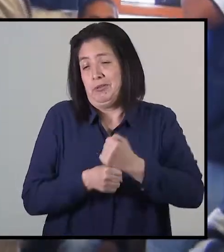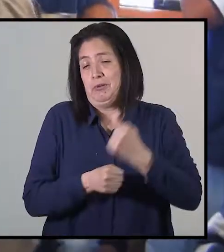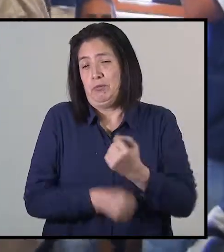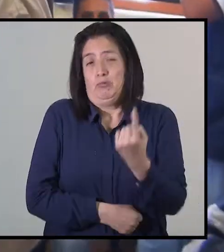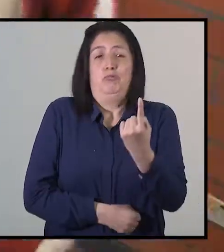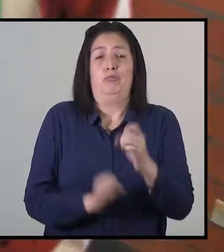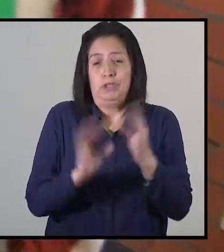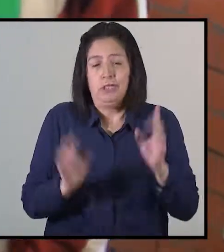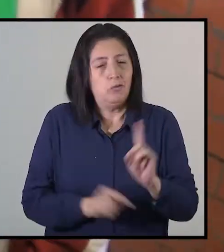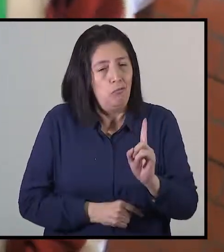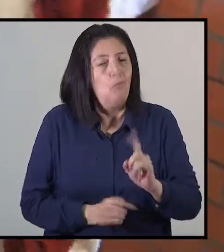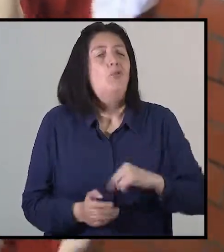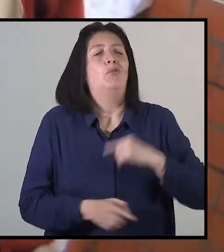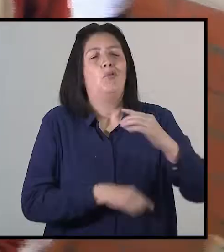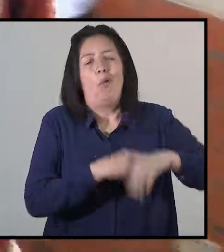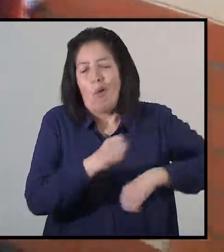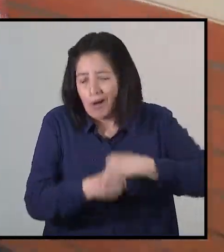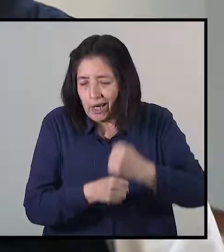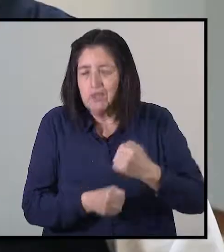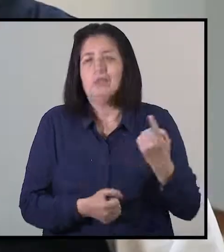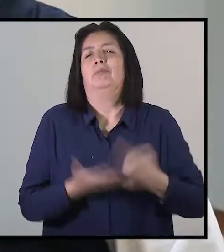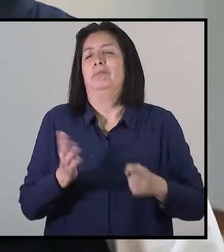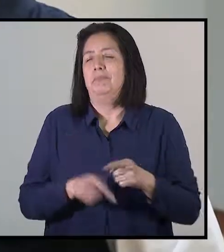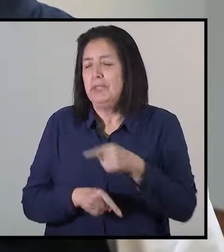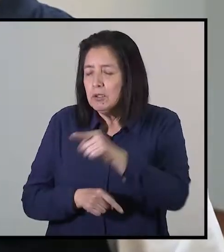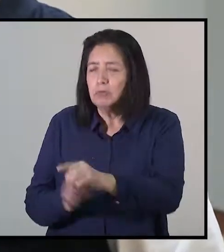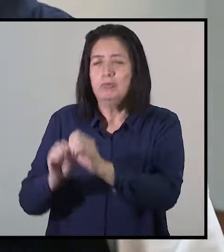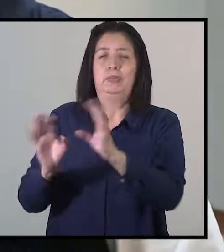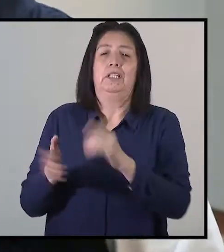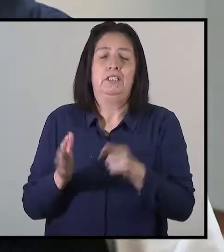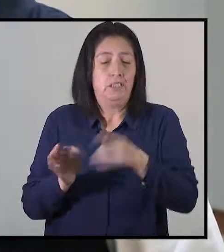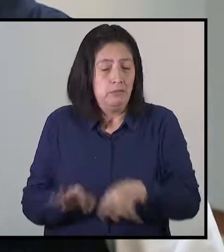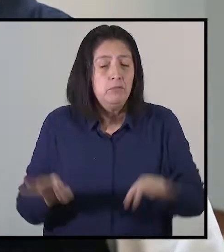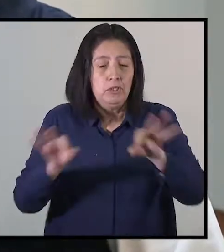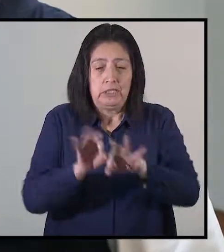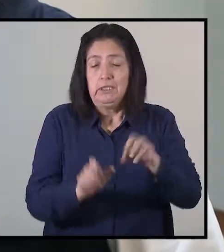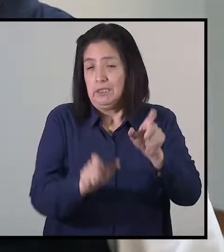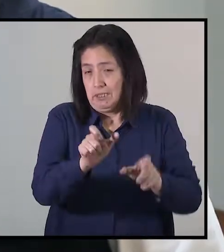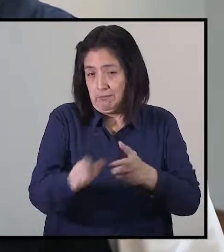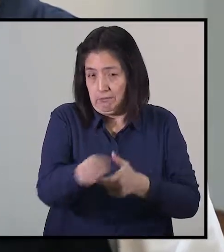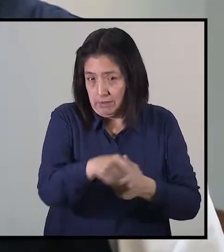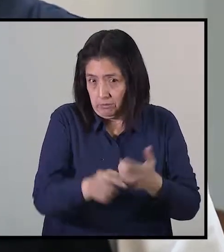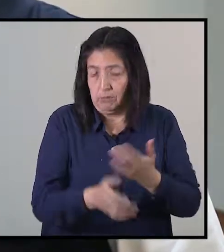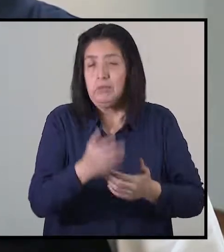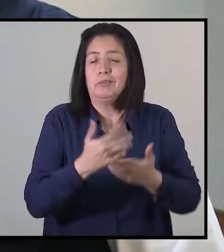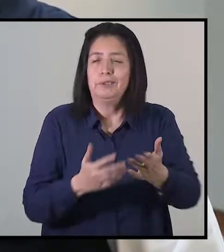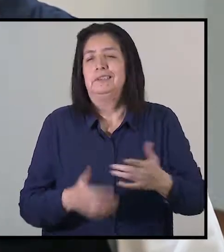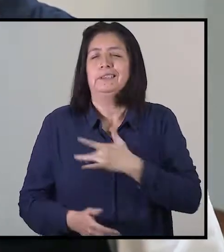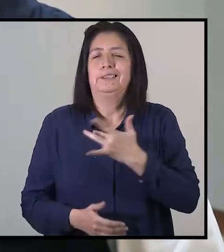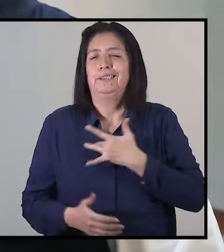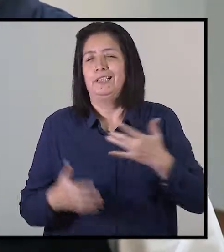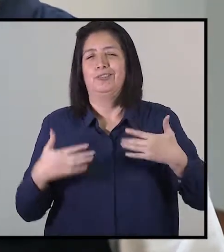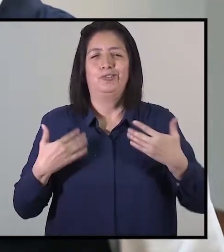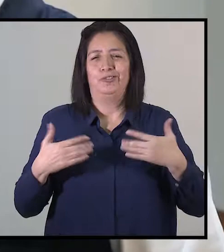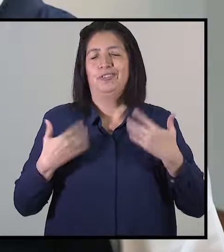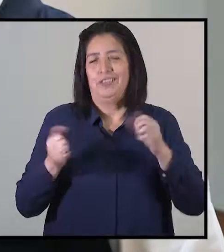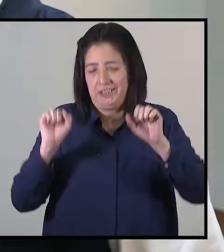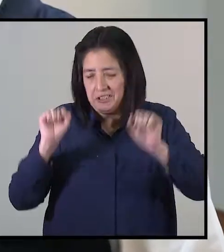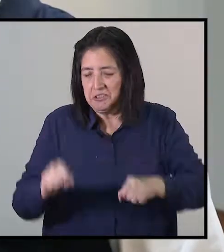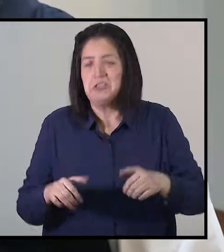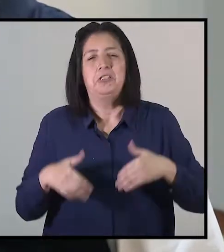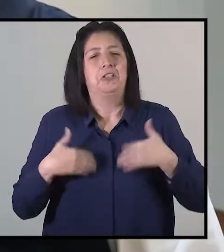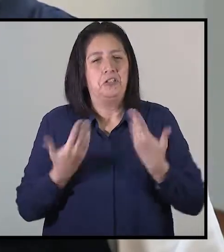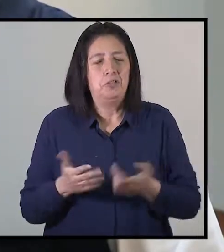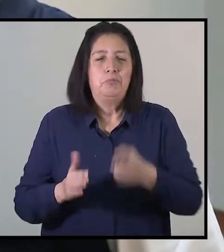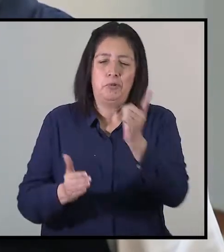trabajamos todo el año para un día en realidad. Entonces es muy importante que estas personas se sientan contentas, satisfechas de haber podido